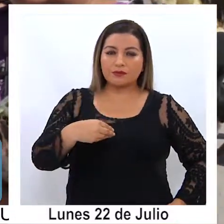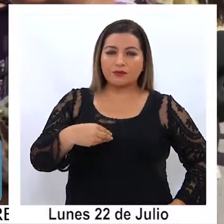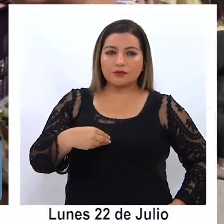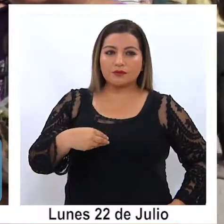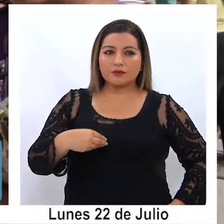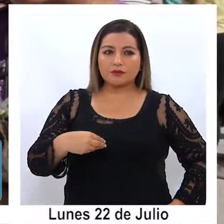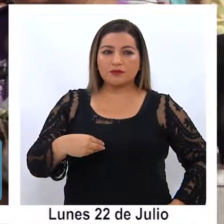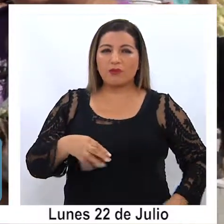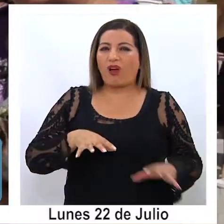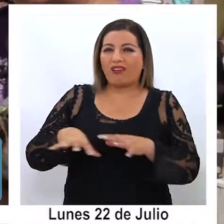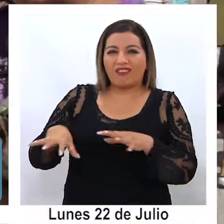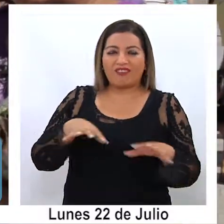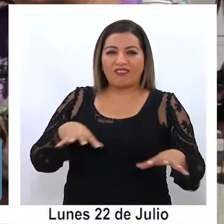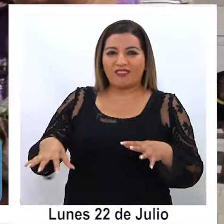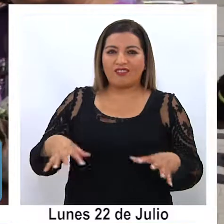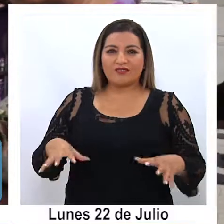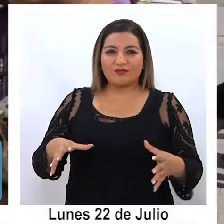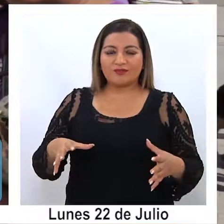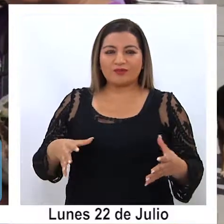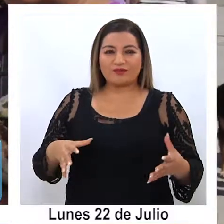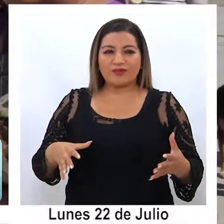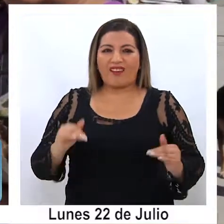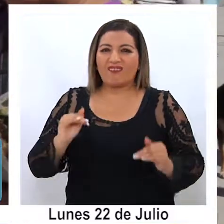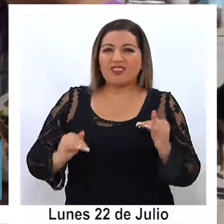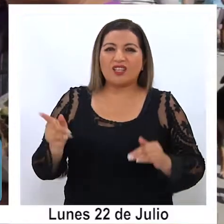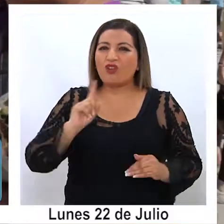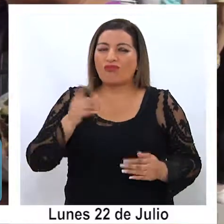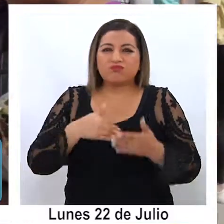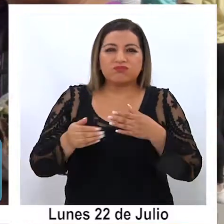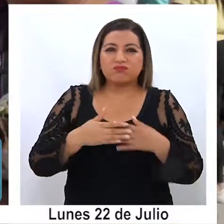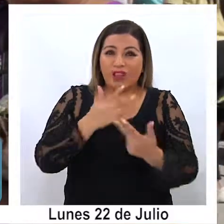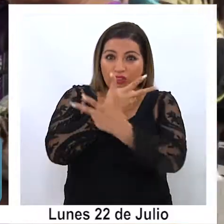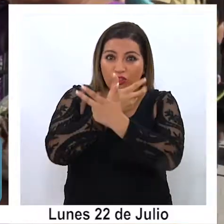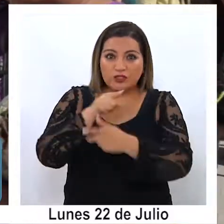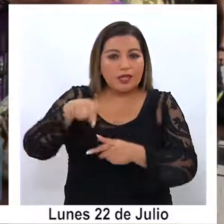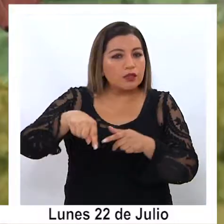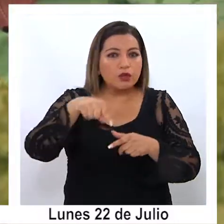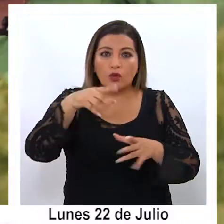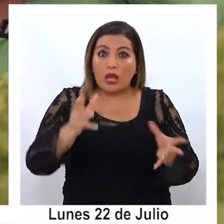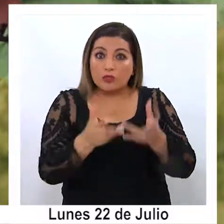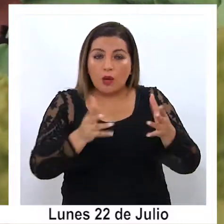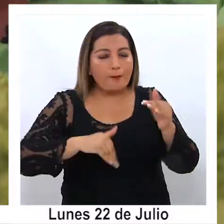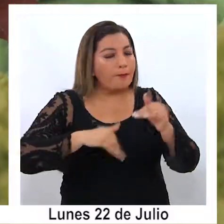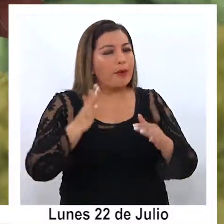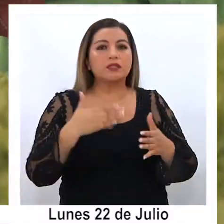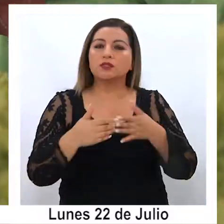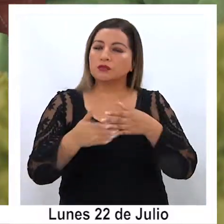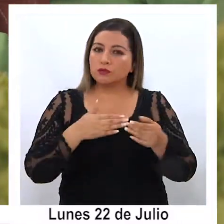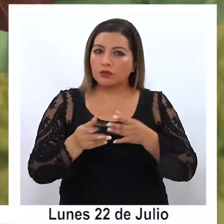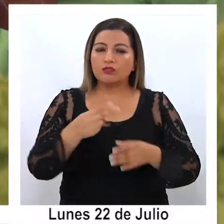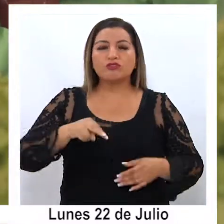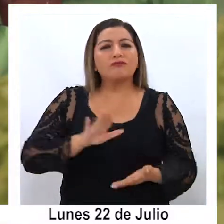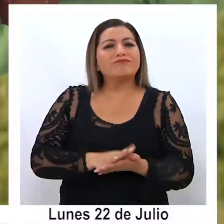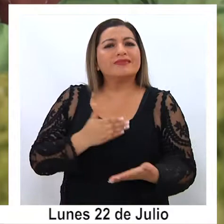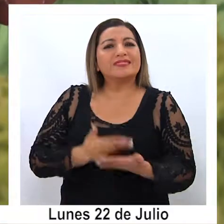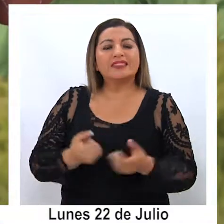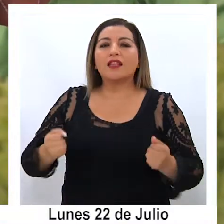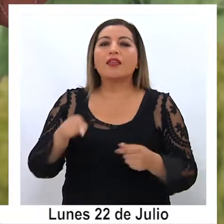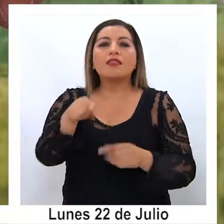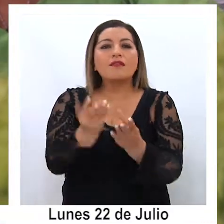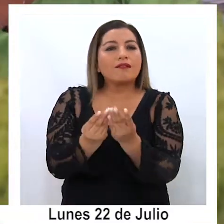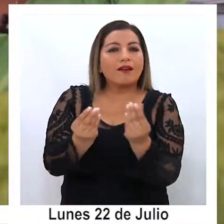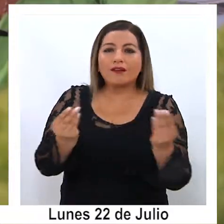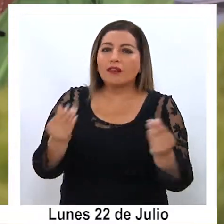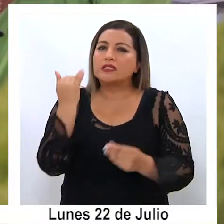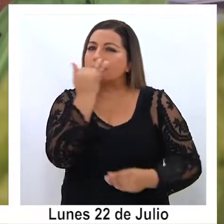cosa con implementos que no son naturales, esto es lo más natural que puede haber, algo sanito, es algo de